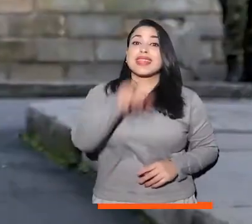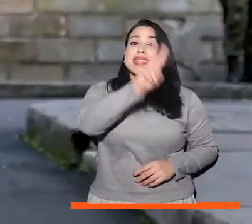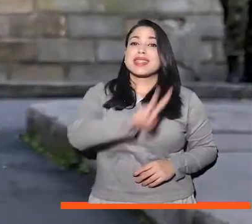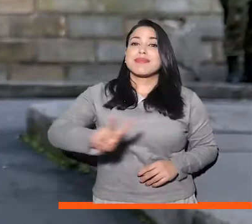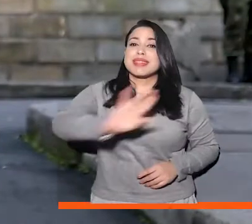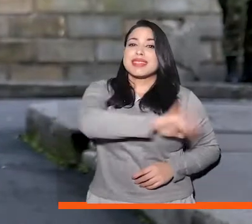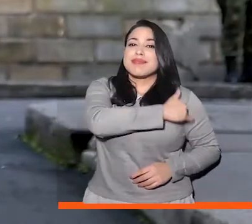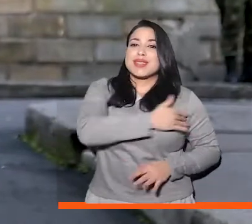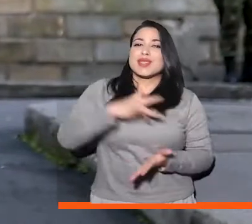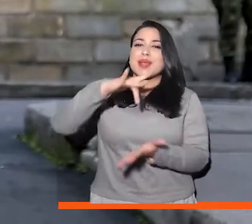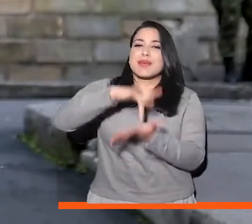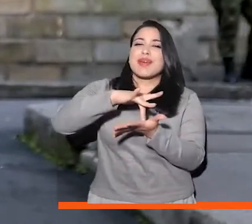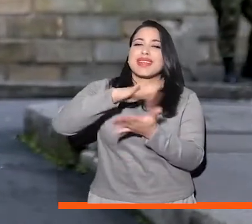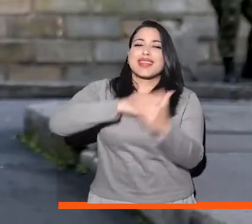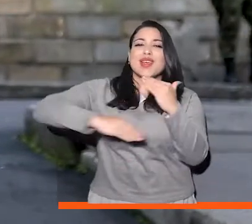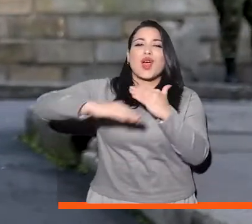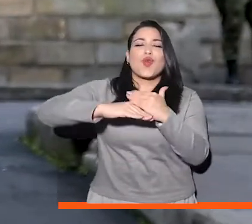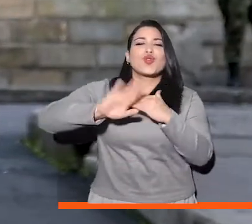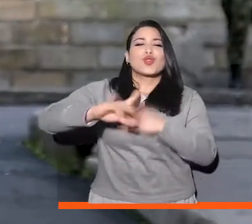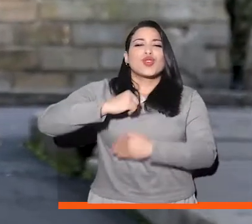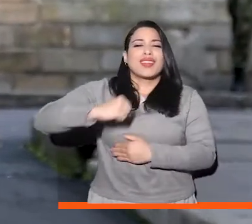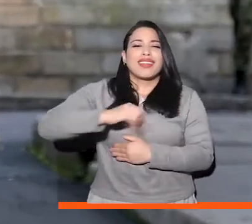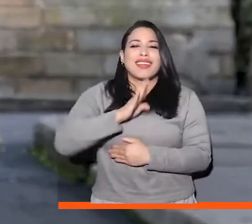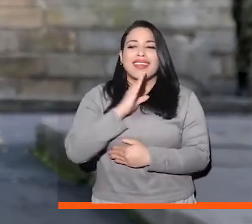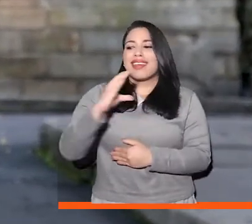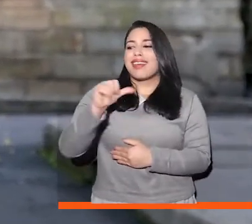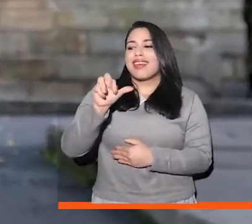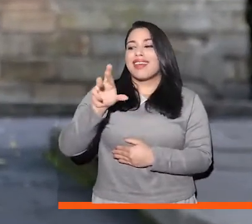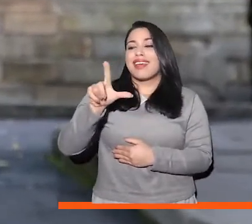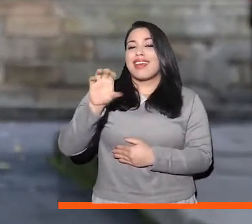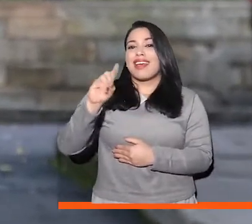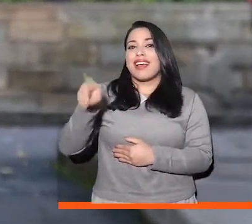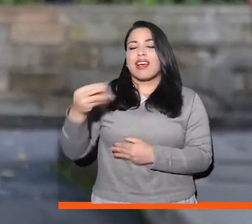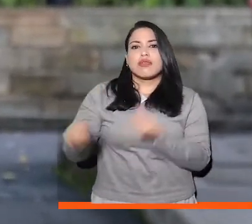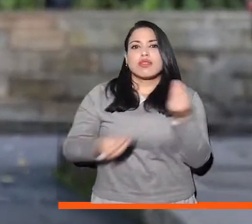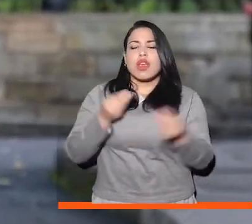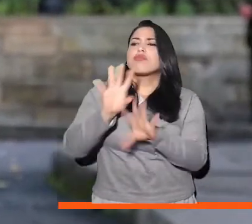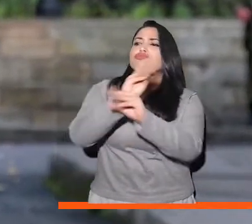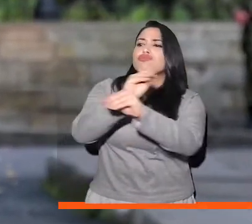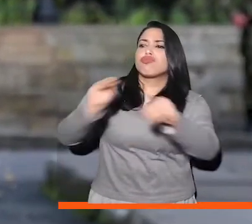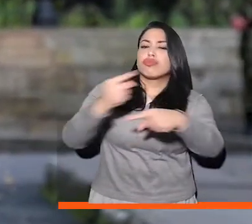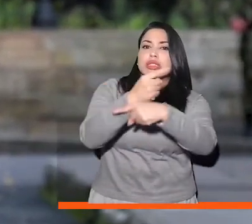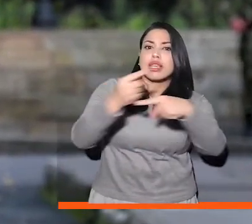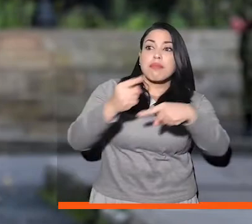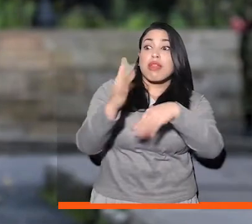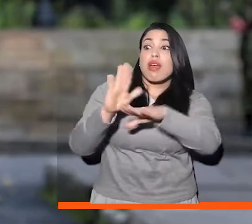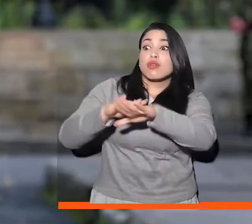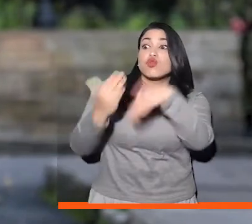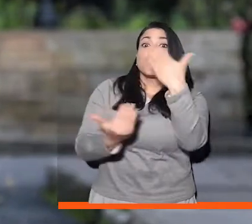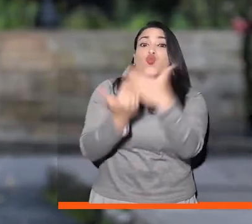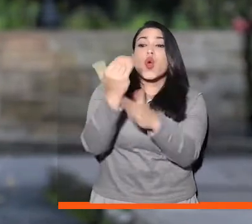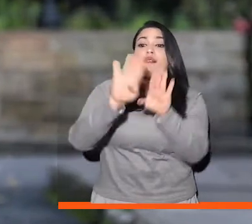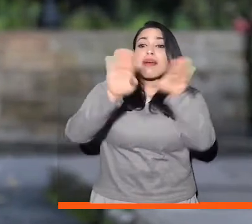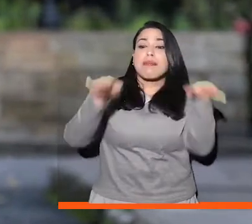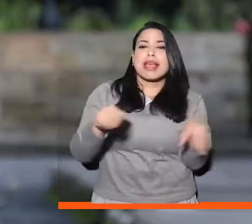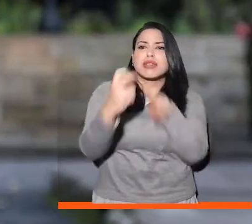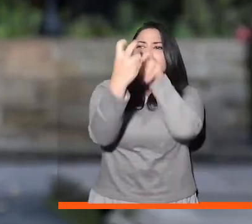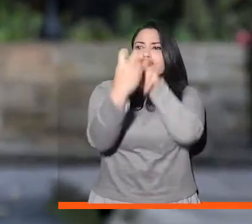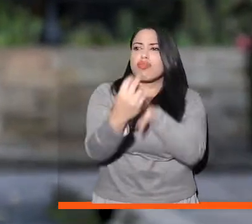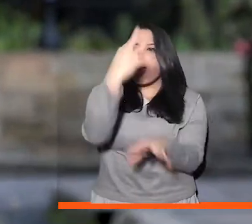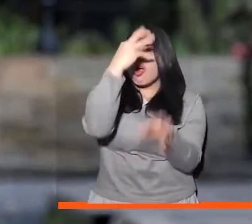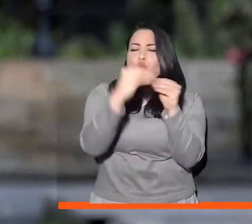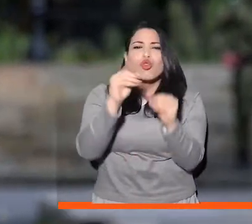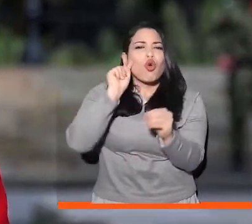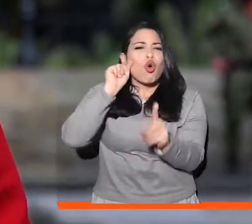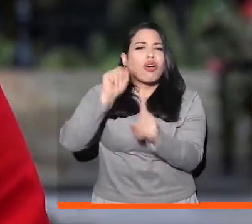El viceministro para la participación e igualdad de derechos, Carlos Alberto Baena anunció esta semana la instalación de una mesa